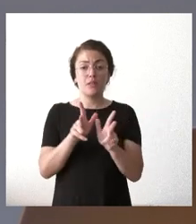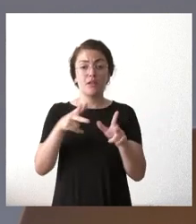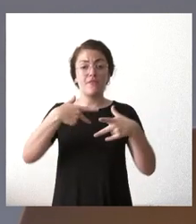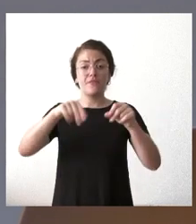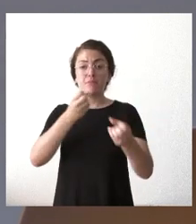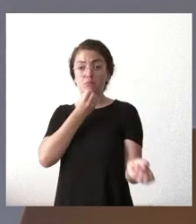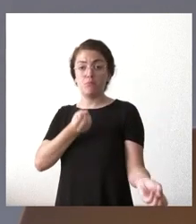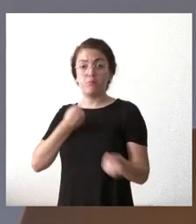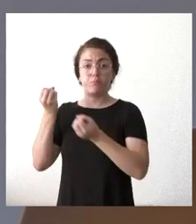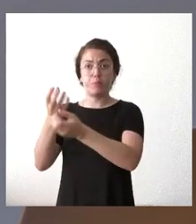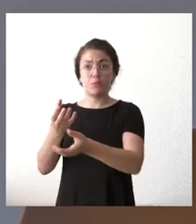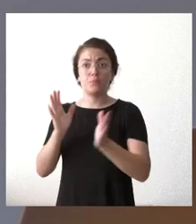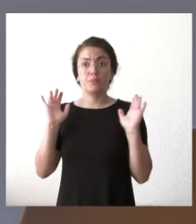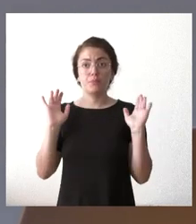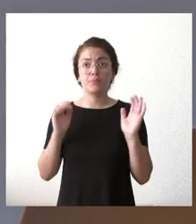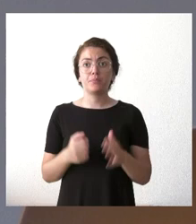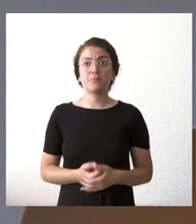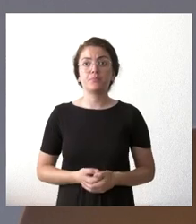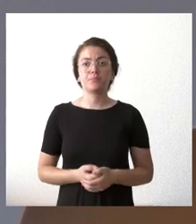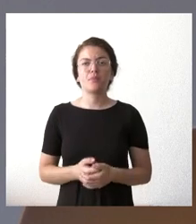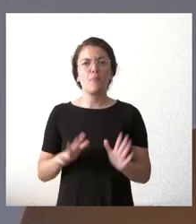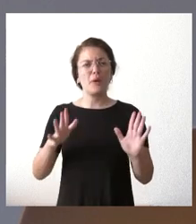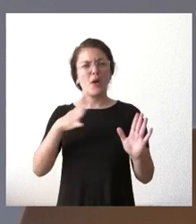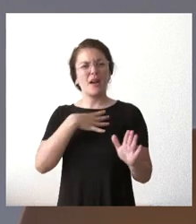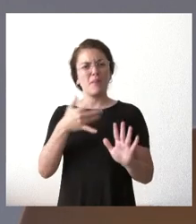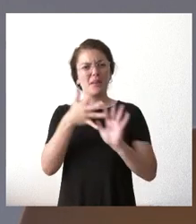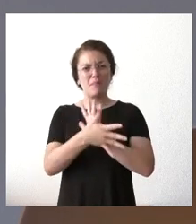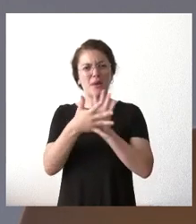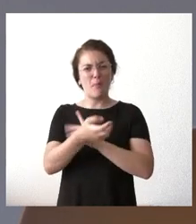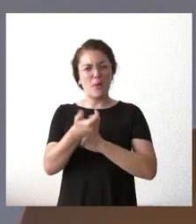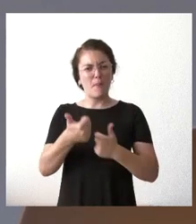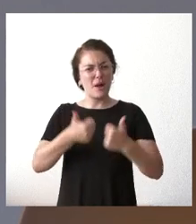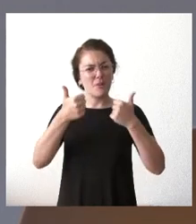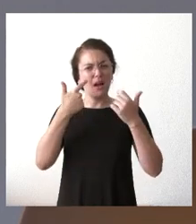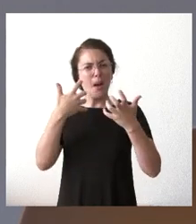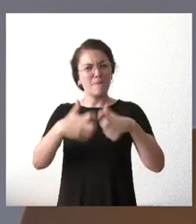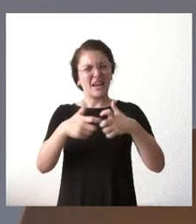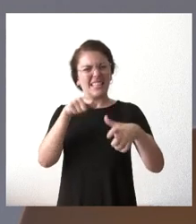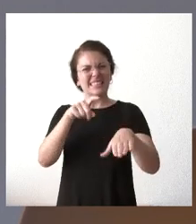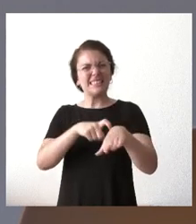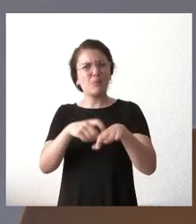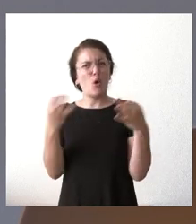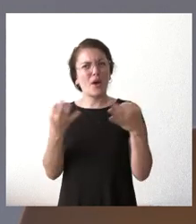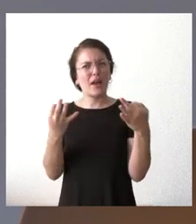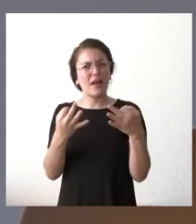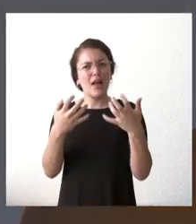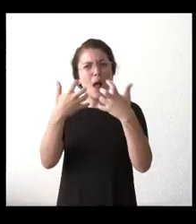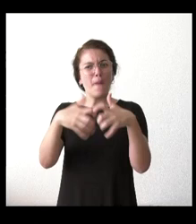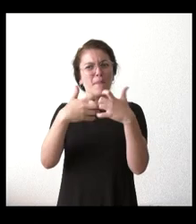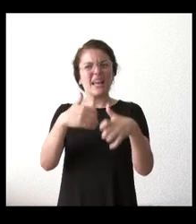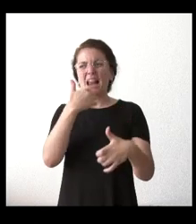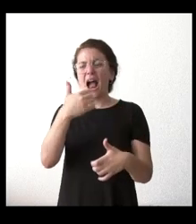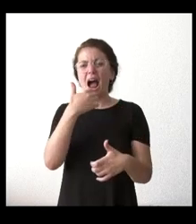pero en principio, ¿me puede explicar un poco más una máquina de qué tipo? Debe ser de tipo agrícola,